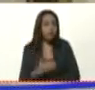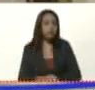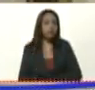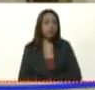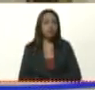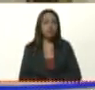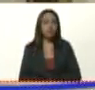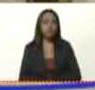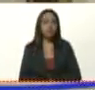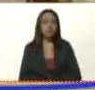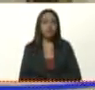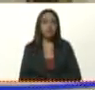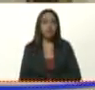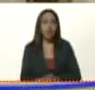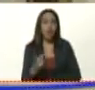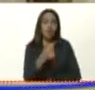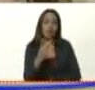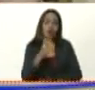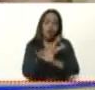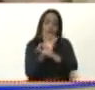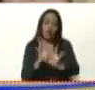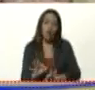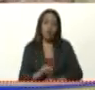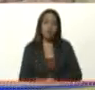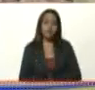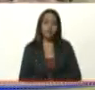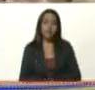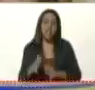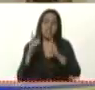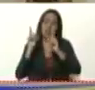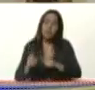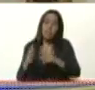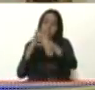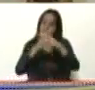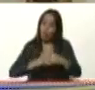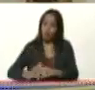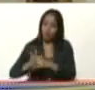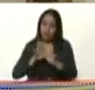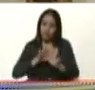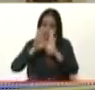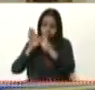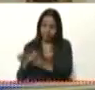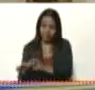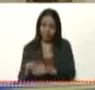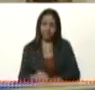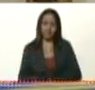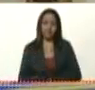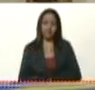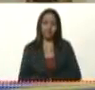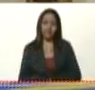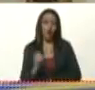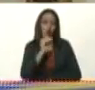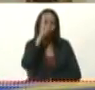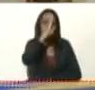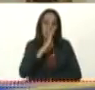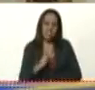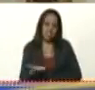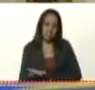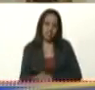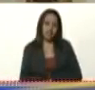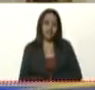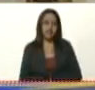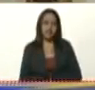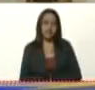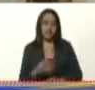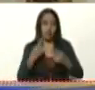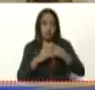Ahí están, pues, dos modelos. Y el modelo estadounidense, pues. O el brasilero, en este caso. Pero